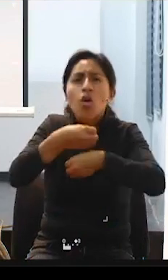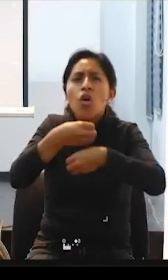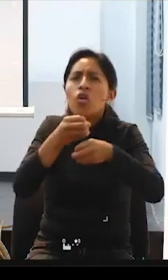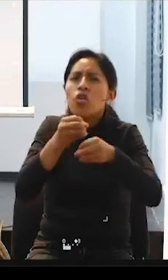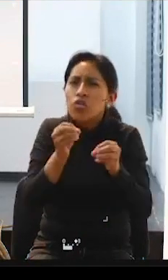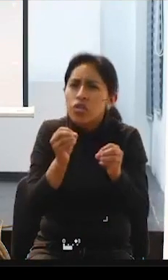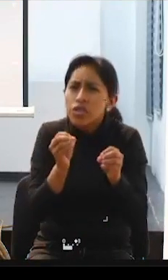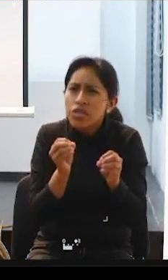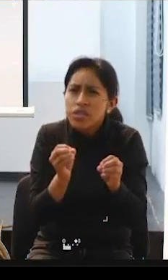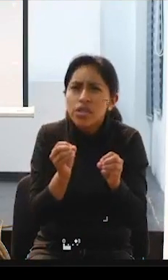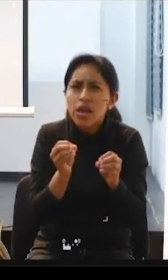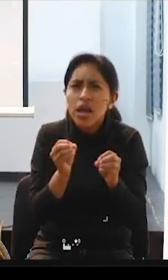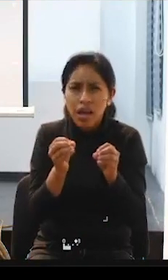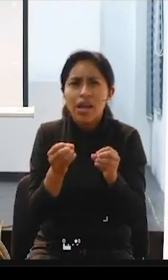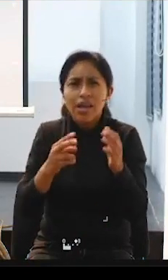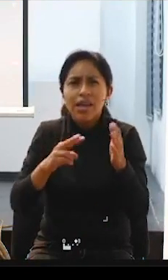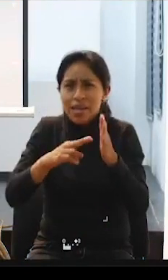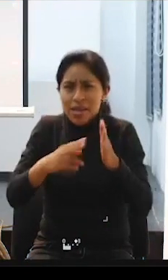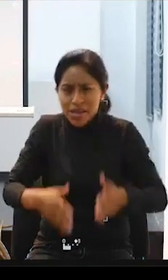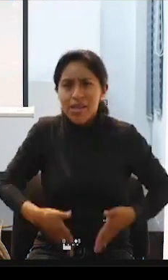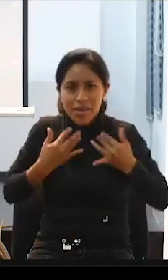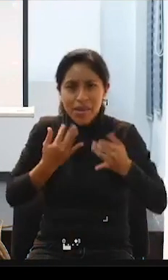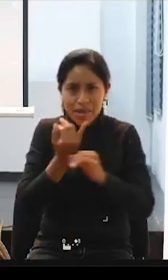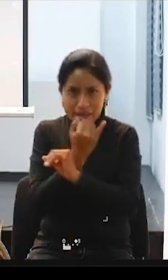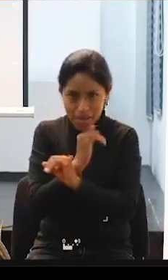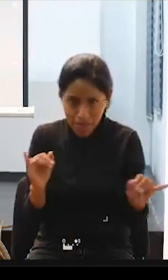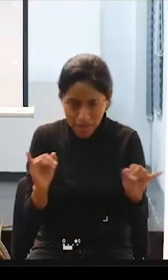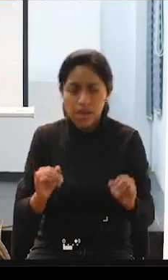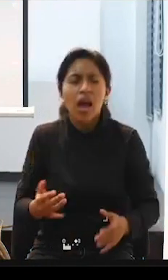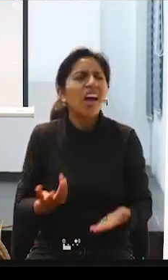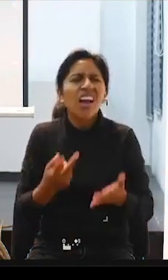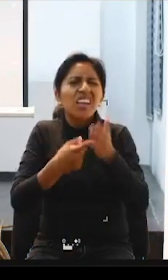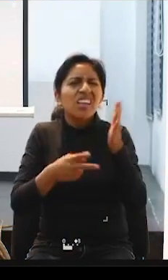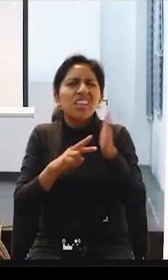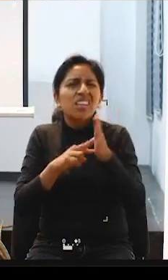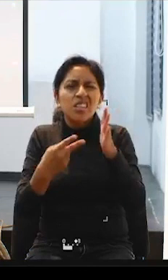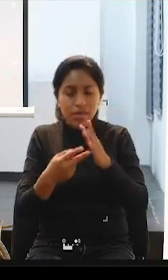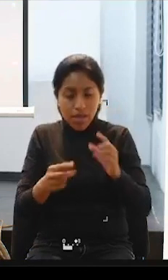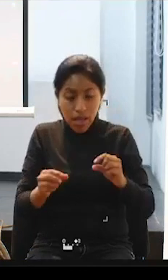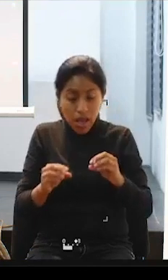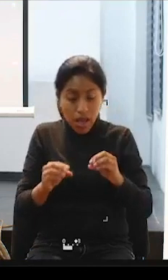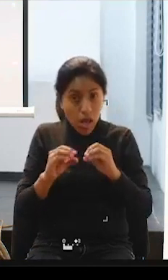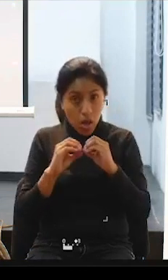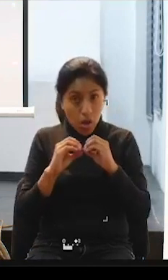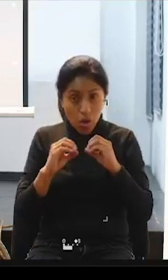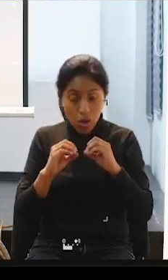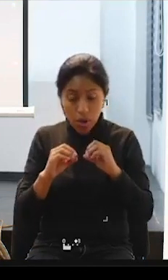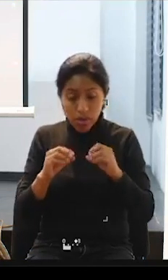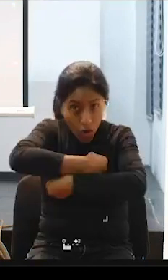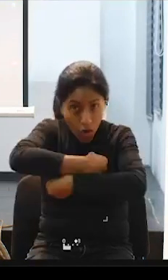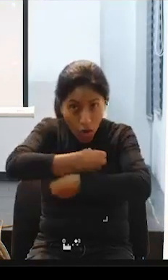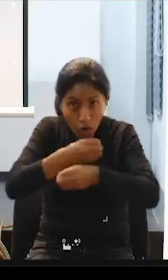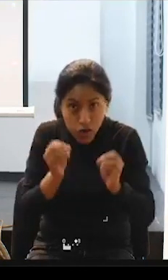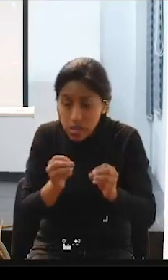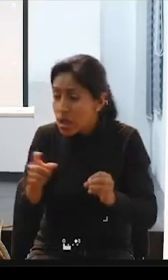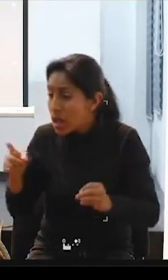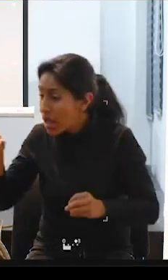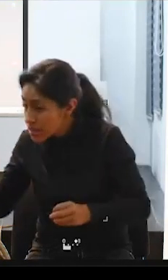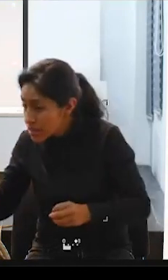que somos grupos de personas con diversidad funcional que autogestionamos nuestra asistencia personal.